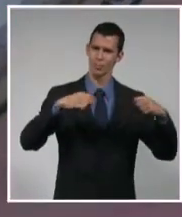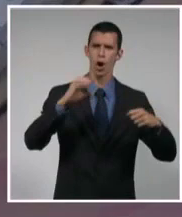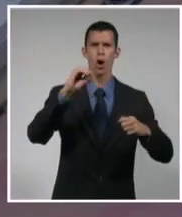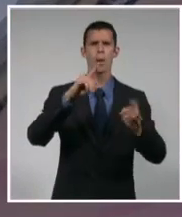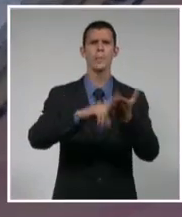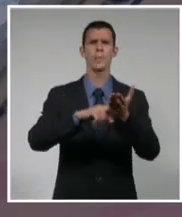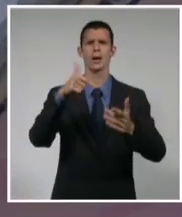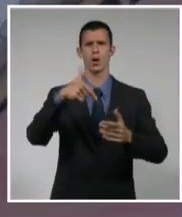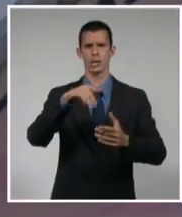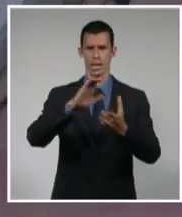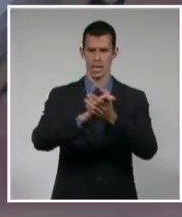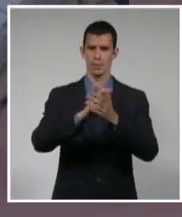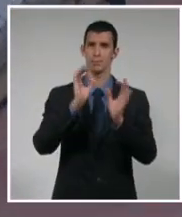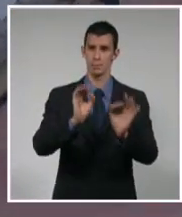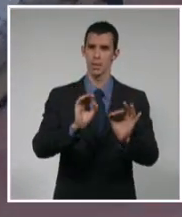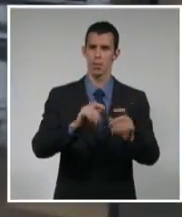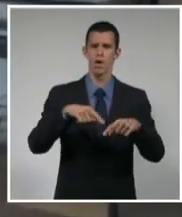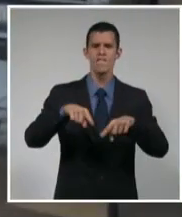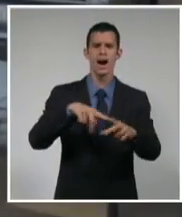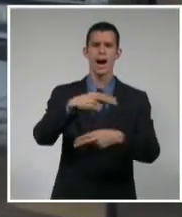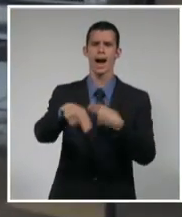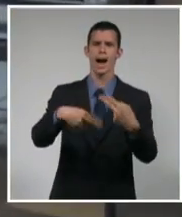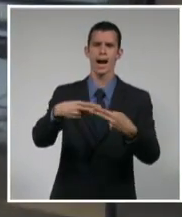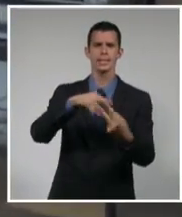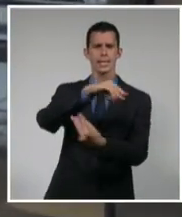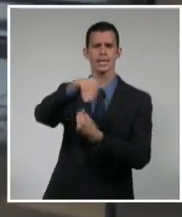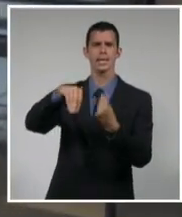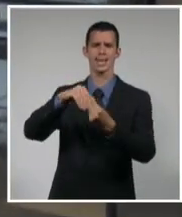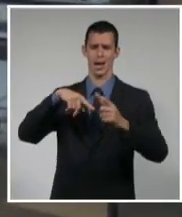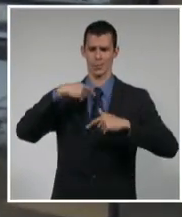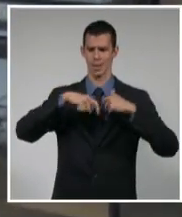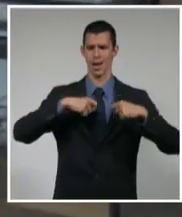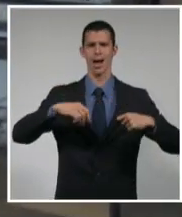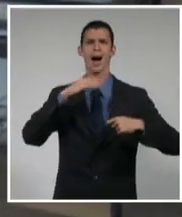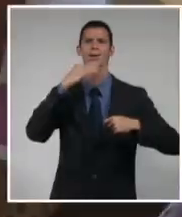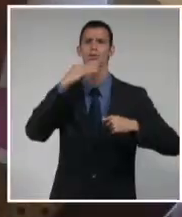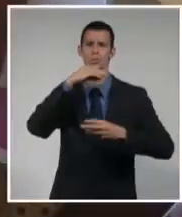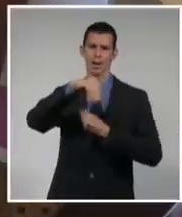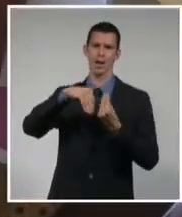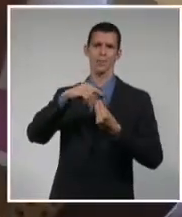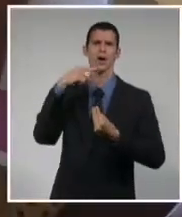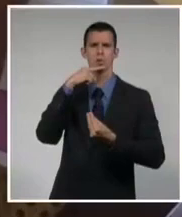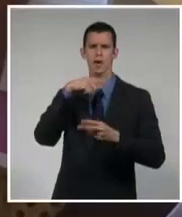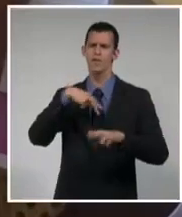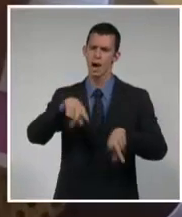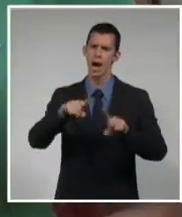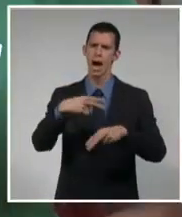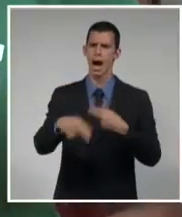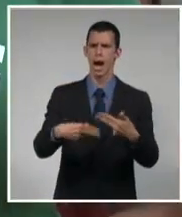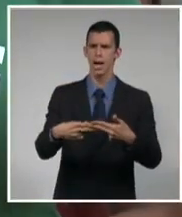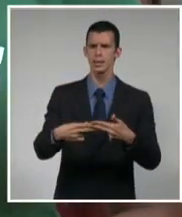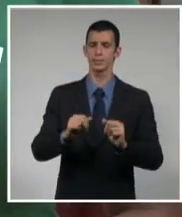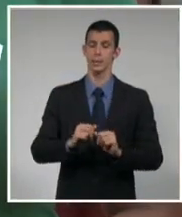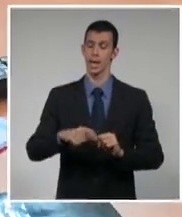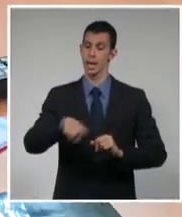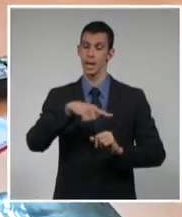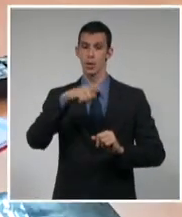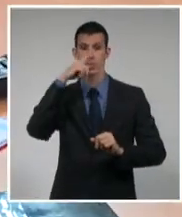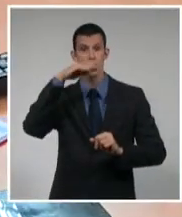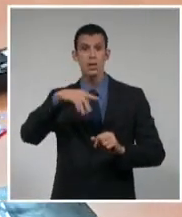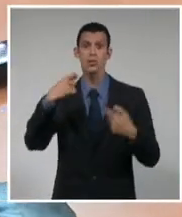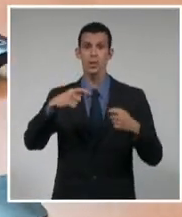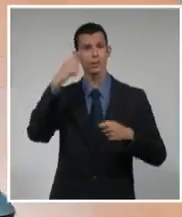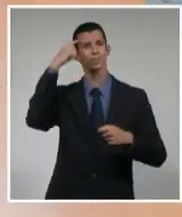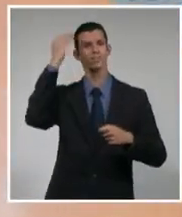grado. Bueno, los que están en las casas y los que están en las escuelas podrán contribuir al ahorro de energía mediante la activación de las patrullas CLI.